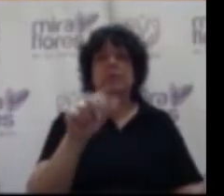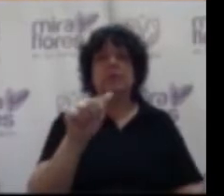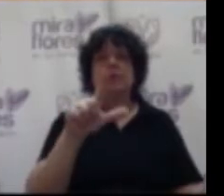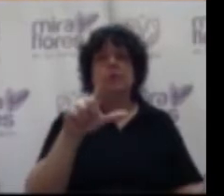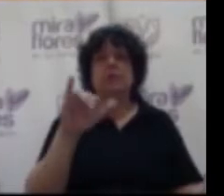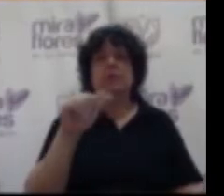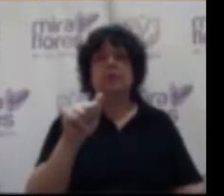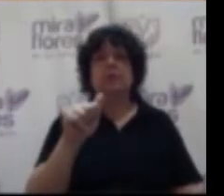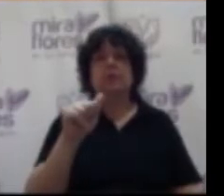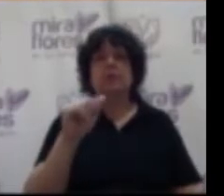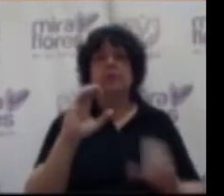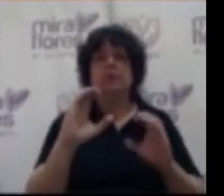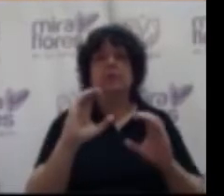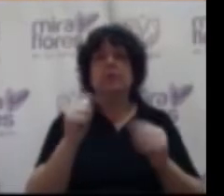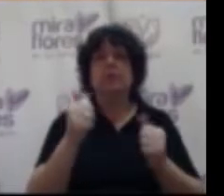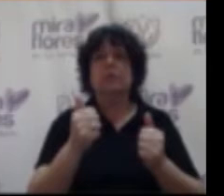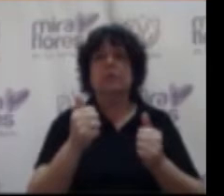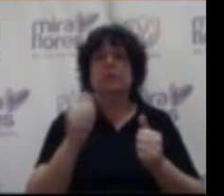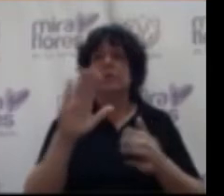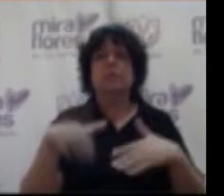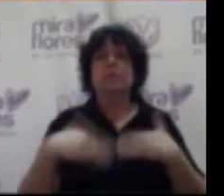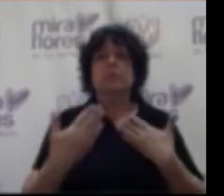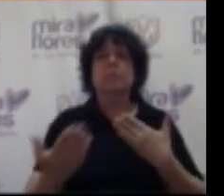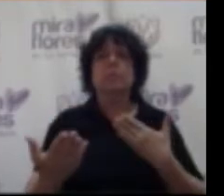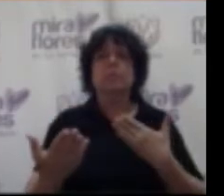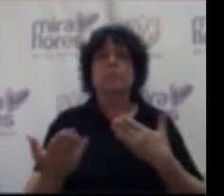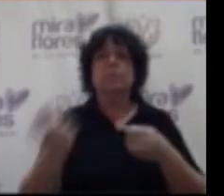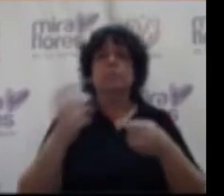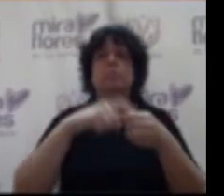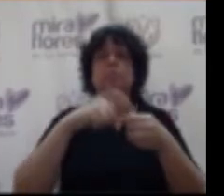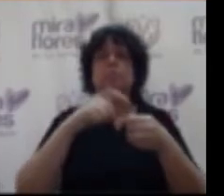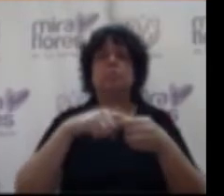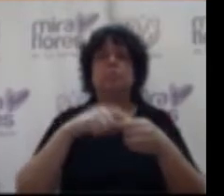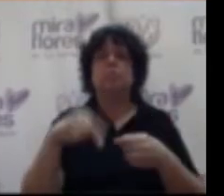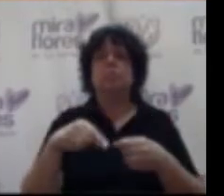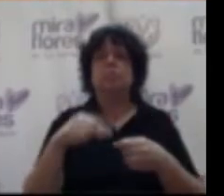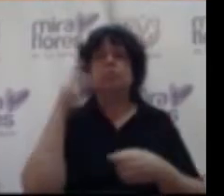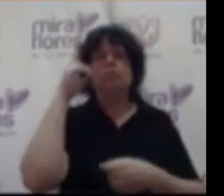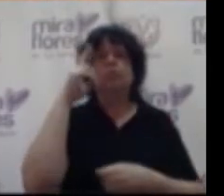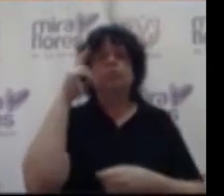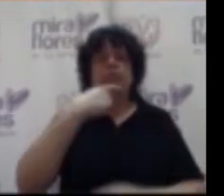barak una comunicación el día de hoy que no puede asistir por motivos personales